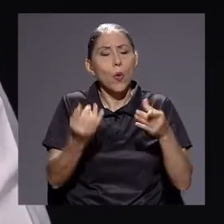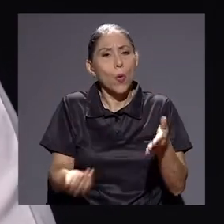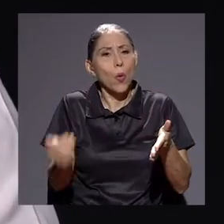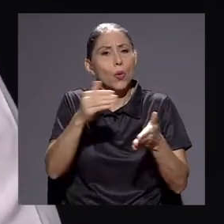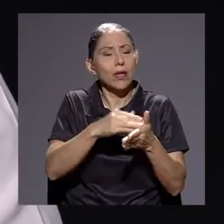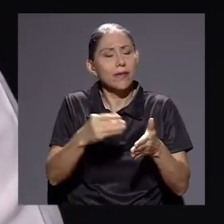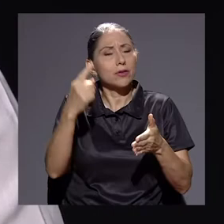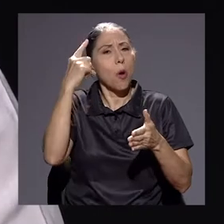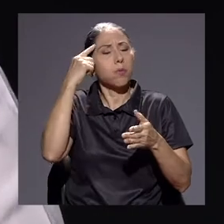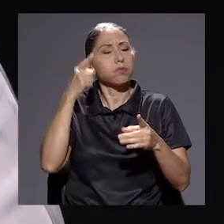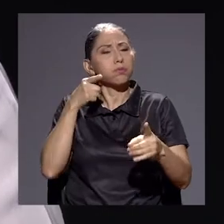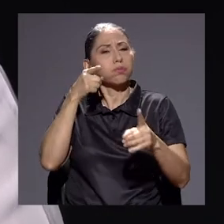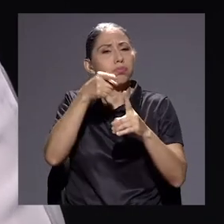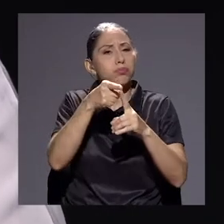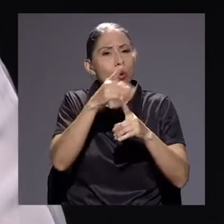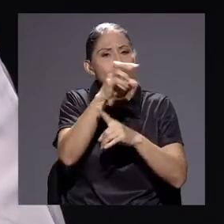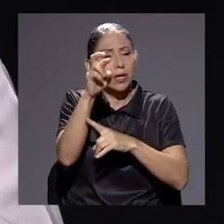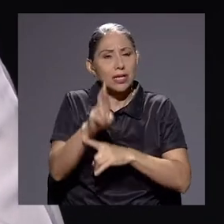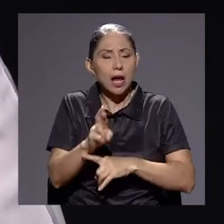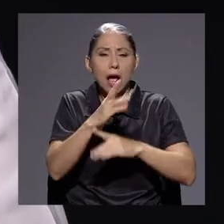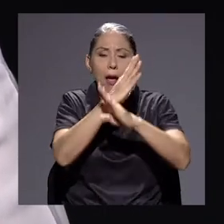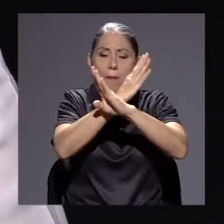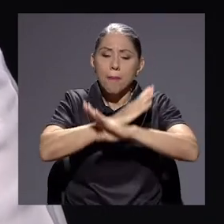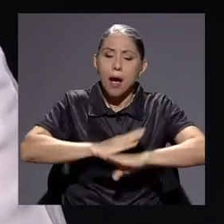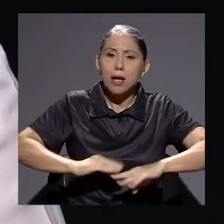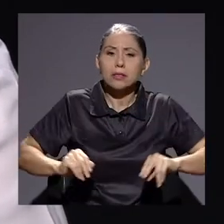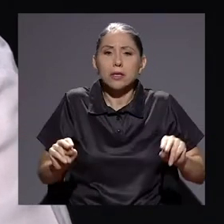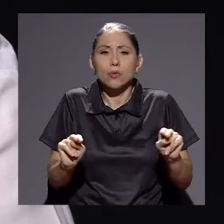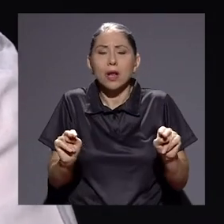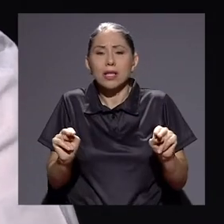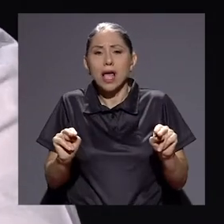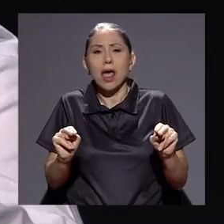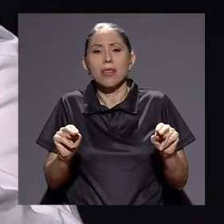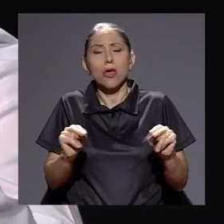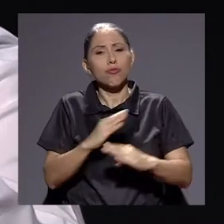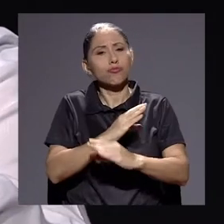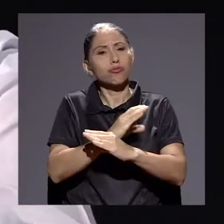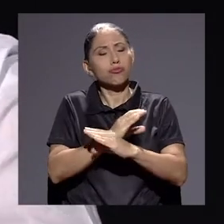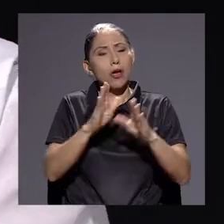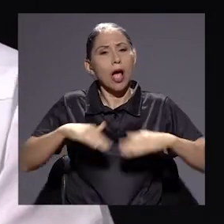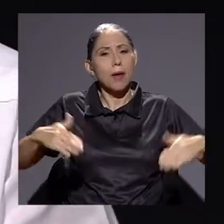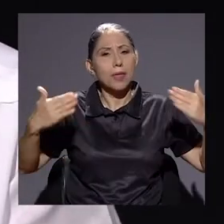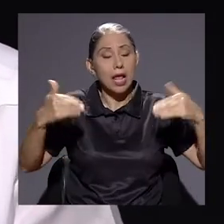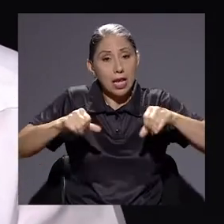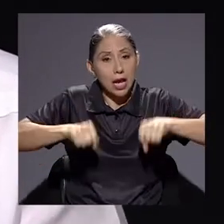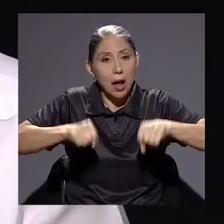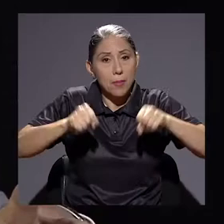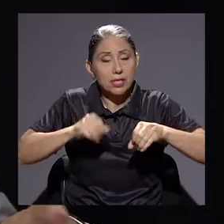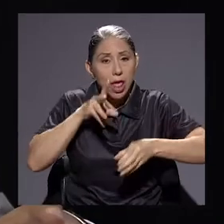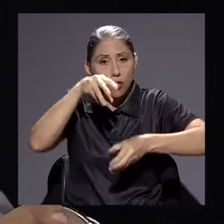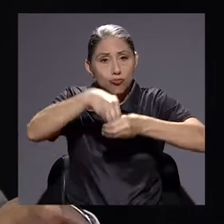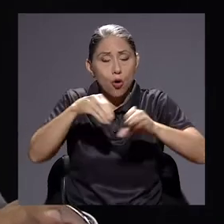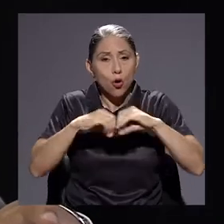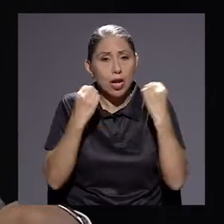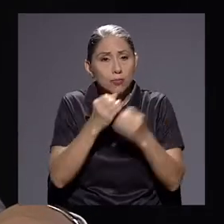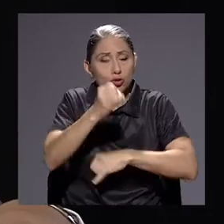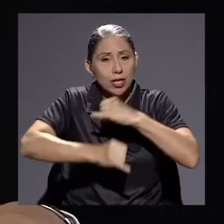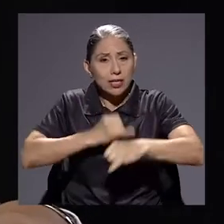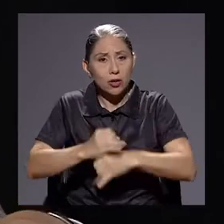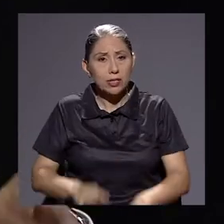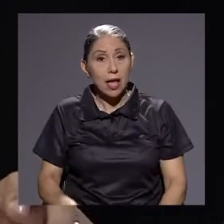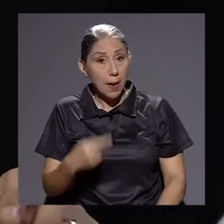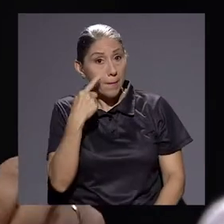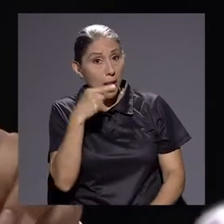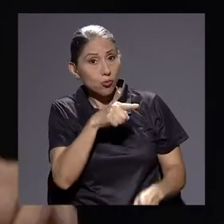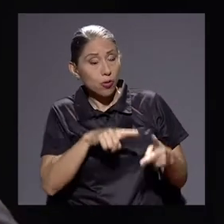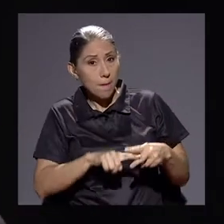ideario costarricense de paz, neutralidad, parte ambiental y capacidades en los organismos internacionales. Vea que usted arranca de golpe con algo muy